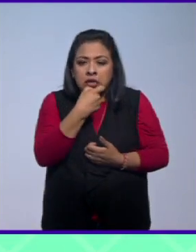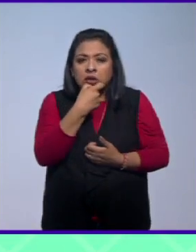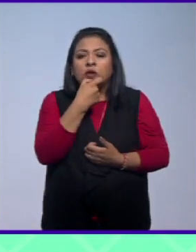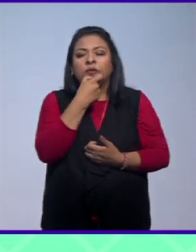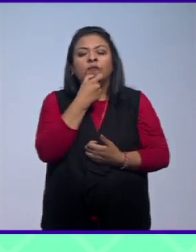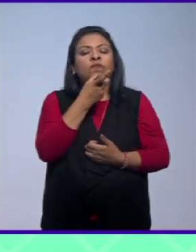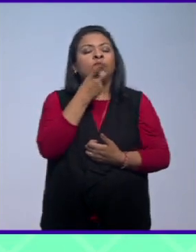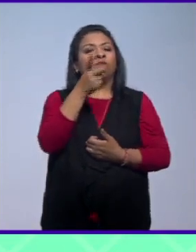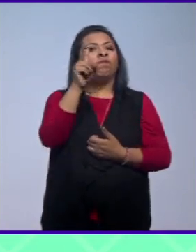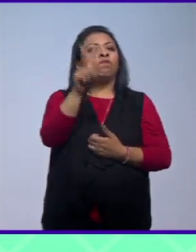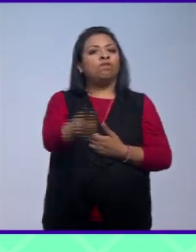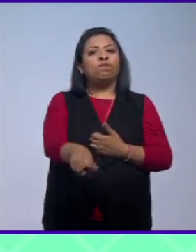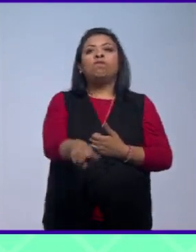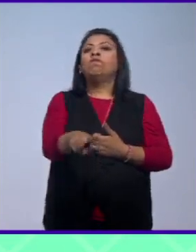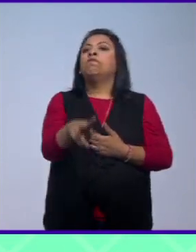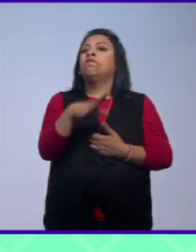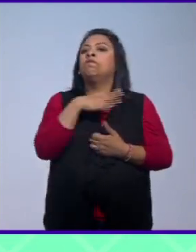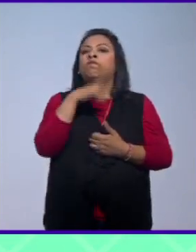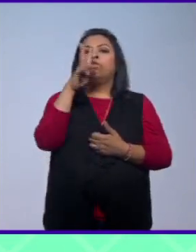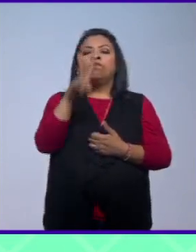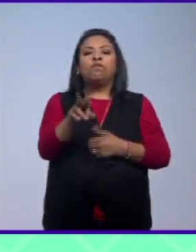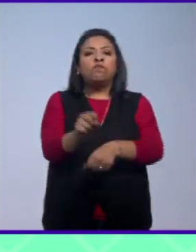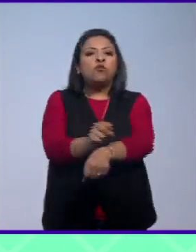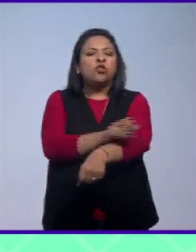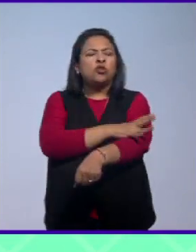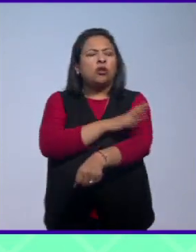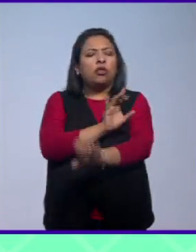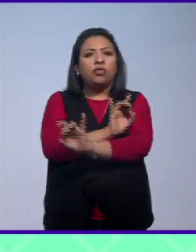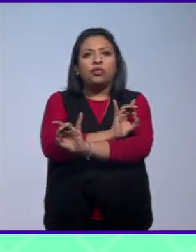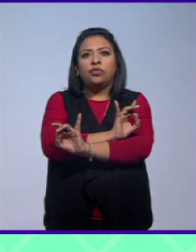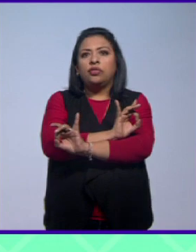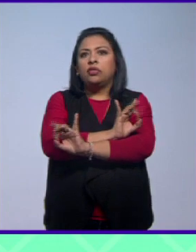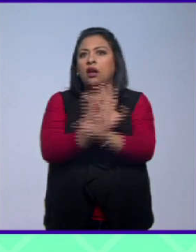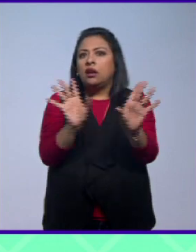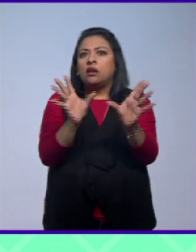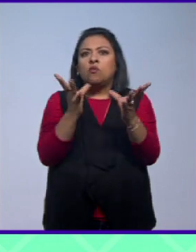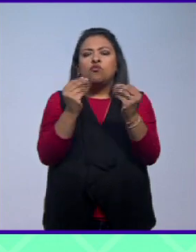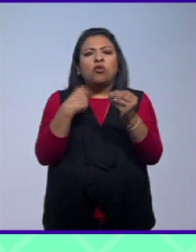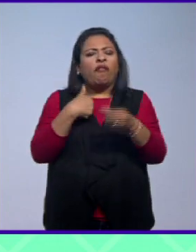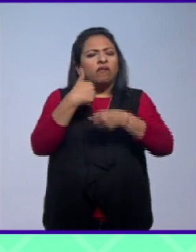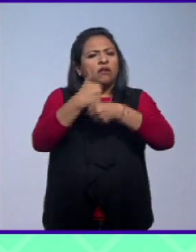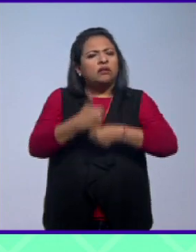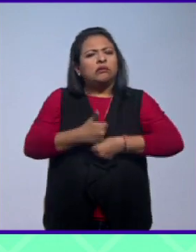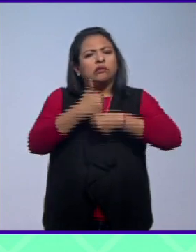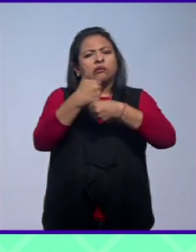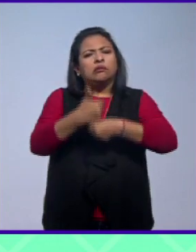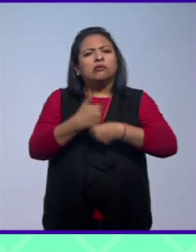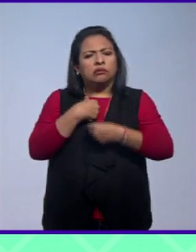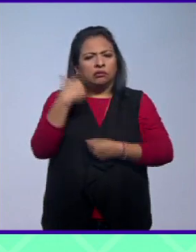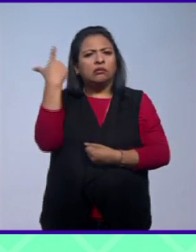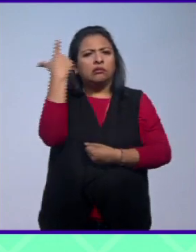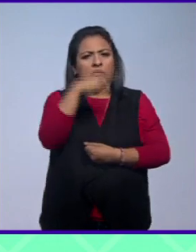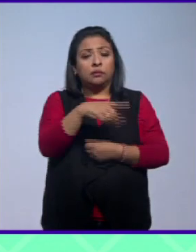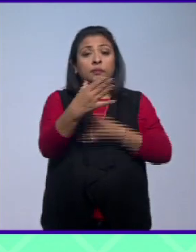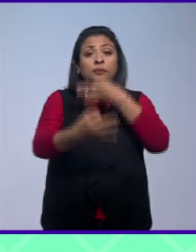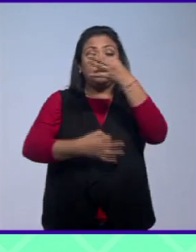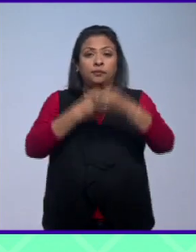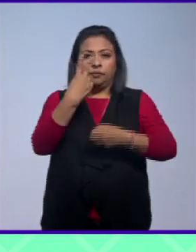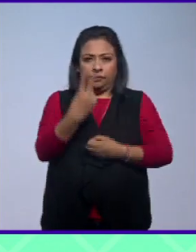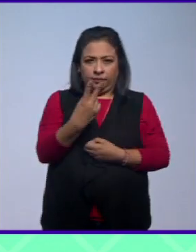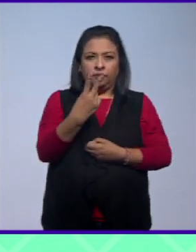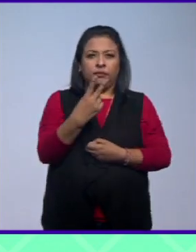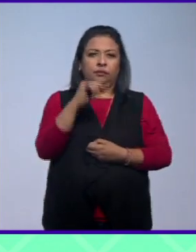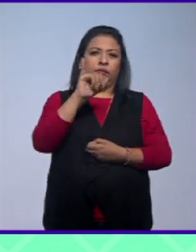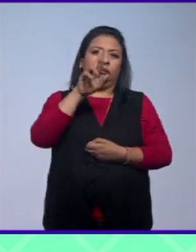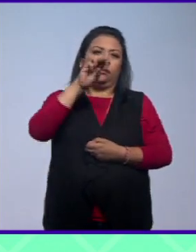afirman que se encuentran en estados emocionales frágiles con mucho sufrimiento noticias 22